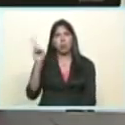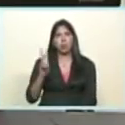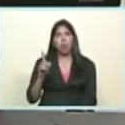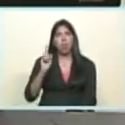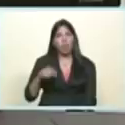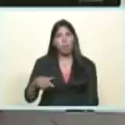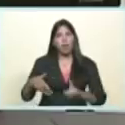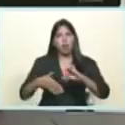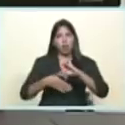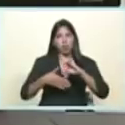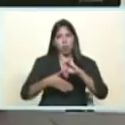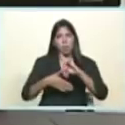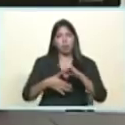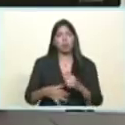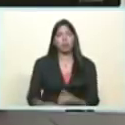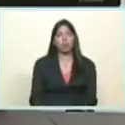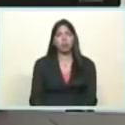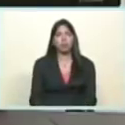latinoamericanos jugando allí